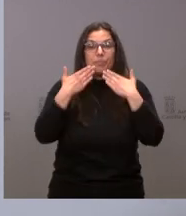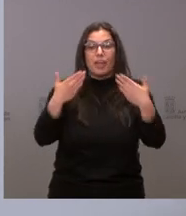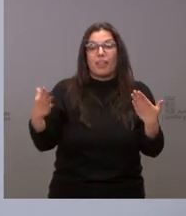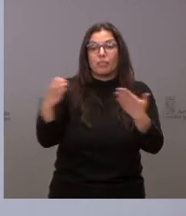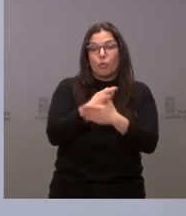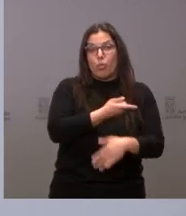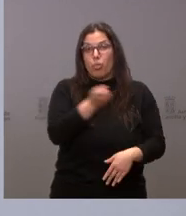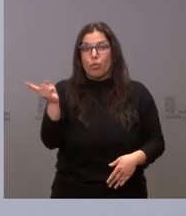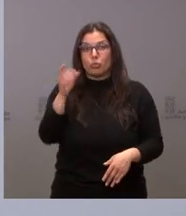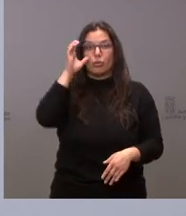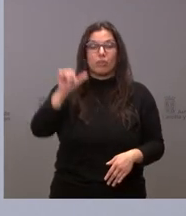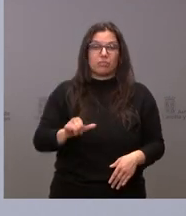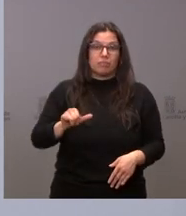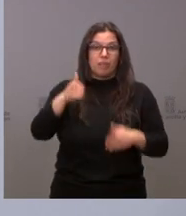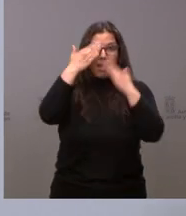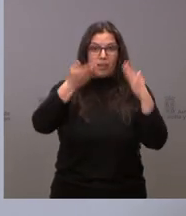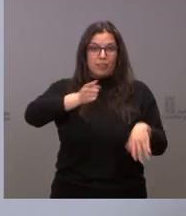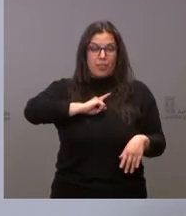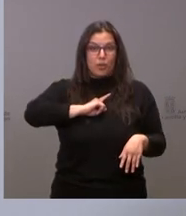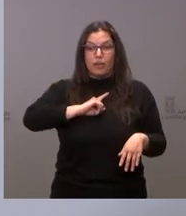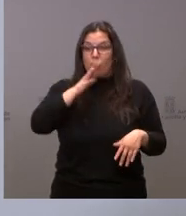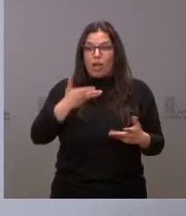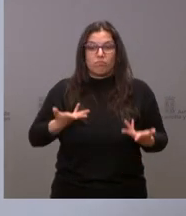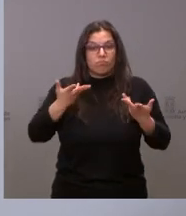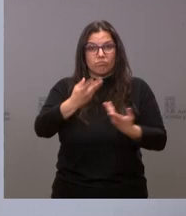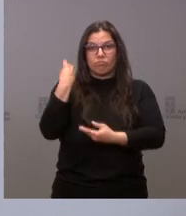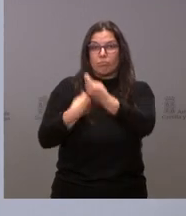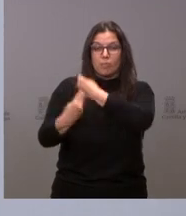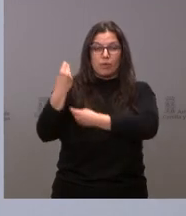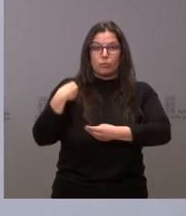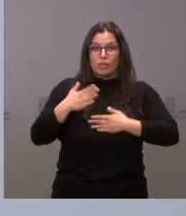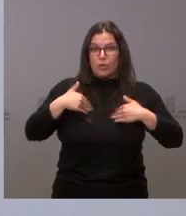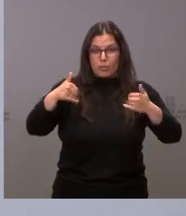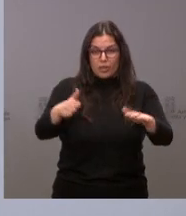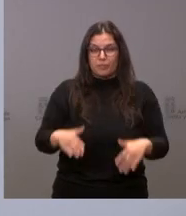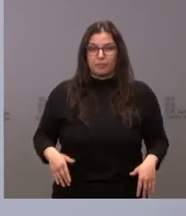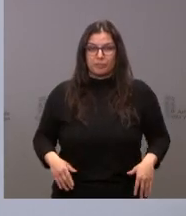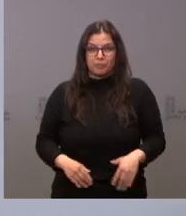todos ustedes su atención y quedo a cuantas preguntas deseen formular.